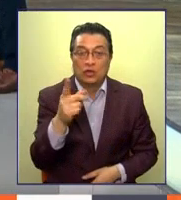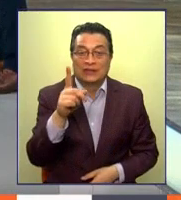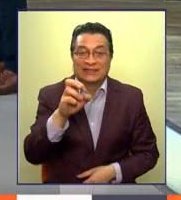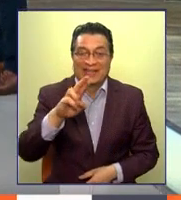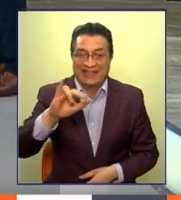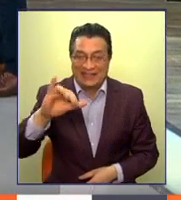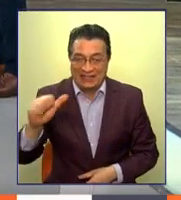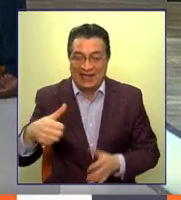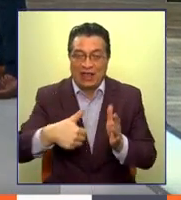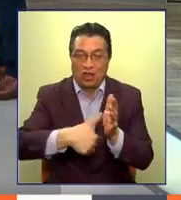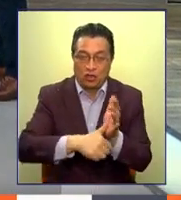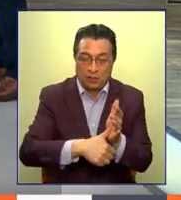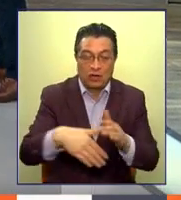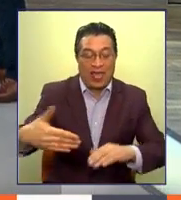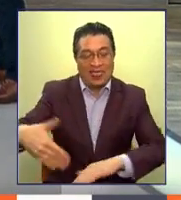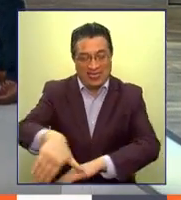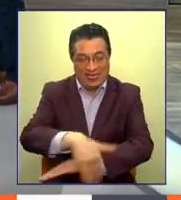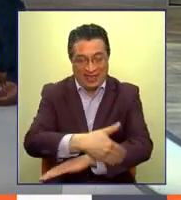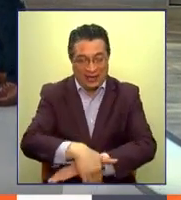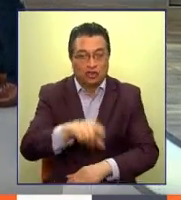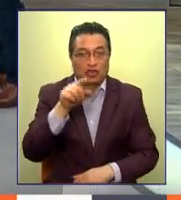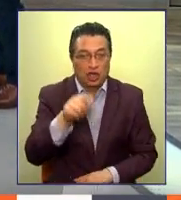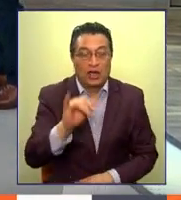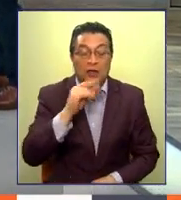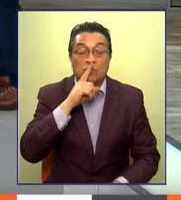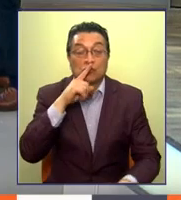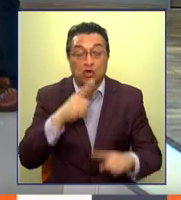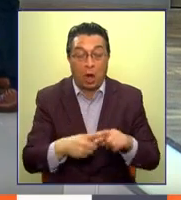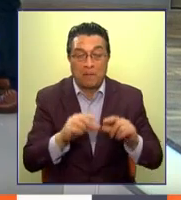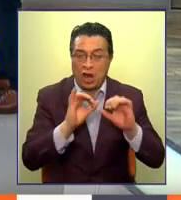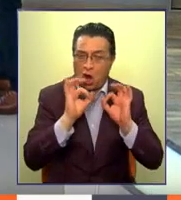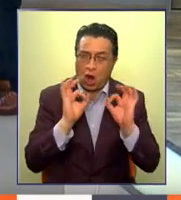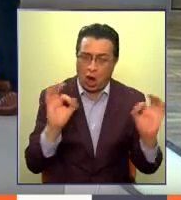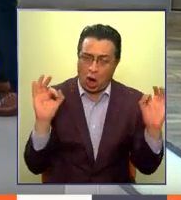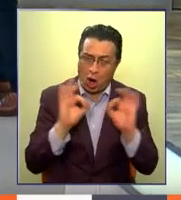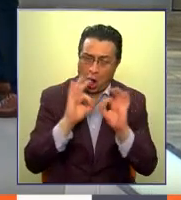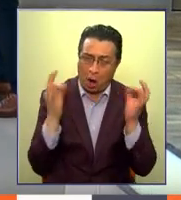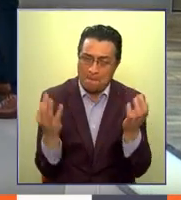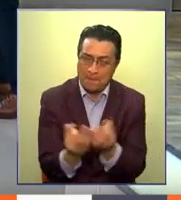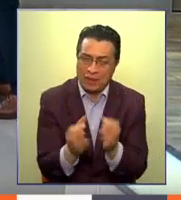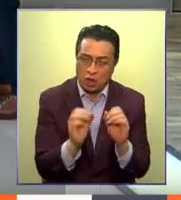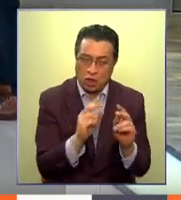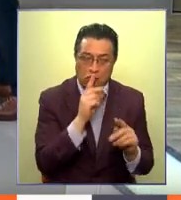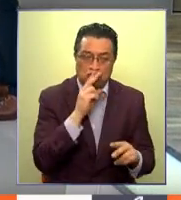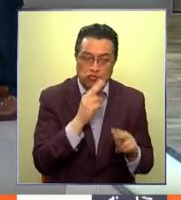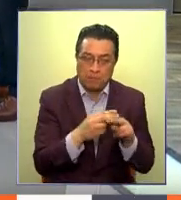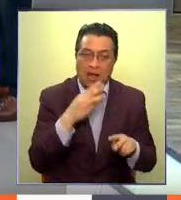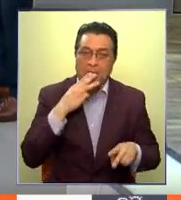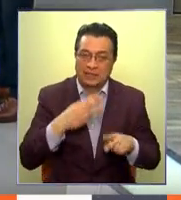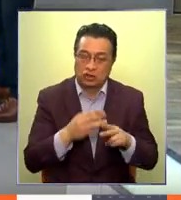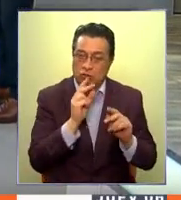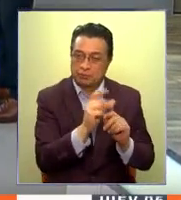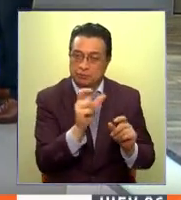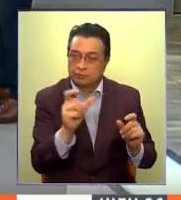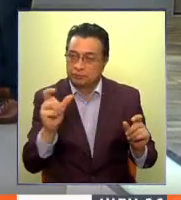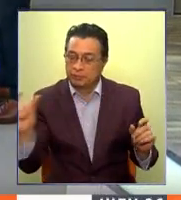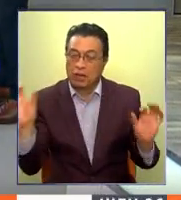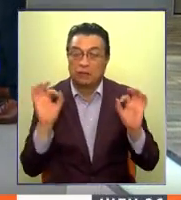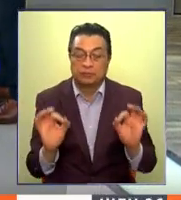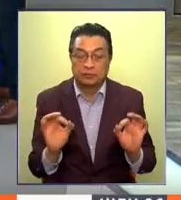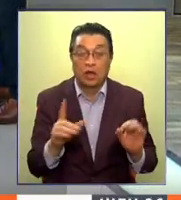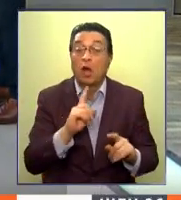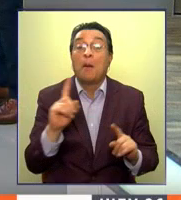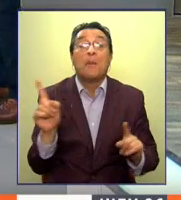documento, la dirección y también el nombre completo, eso sí es necesario tener. Pero lo que no se está